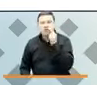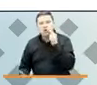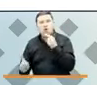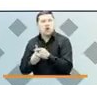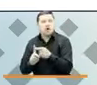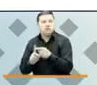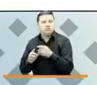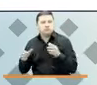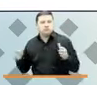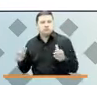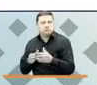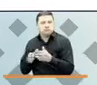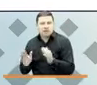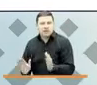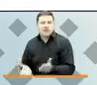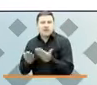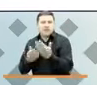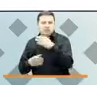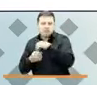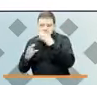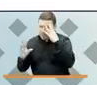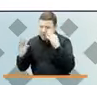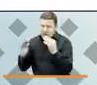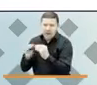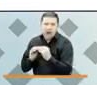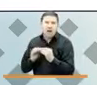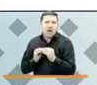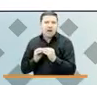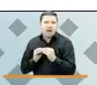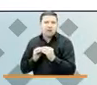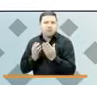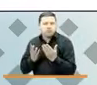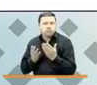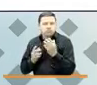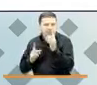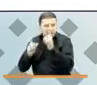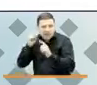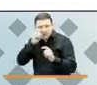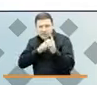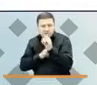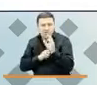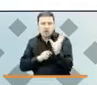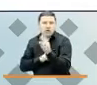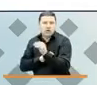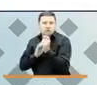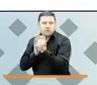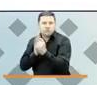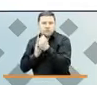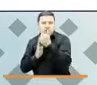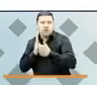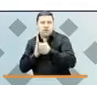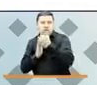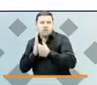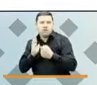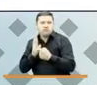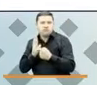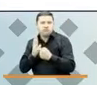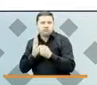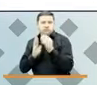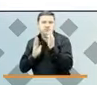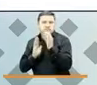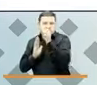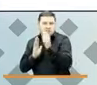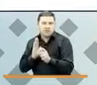recepción, recuperación, conservación, compilación y análisis de todo el material documental, testimonios